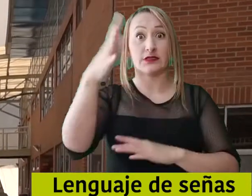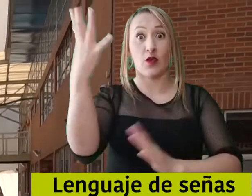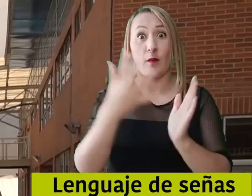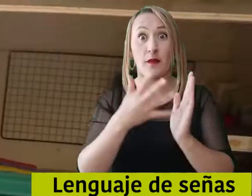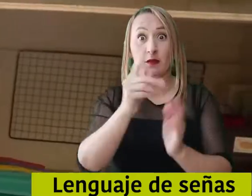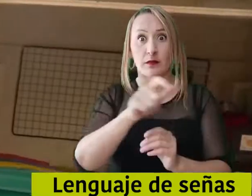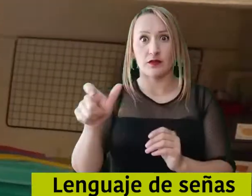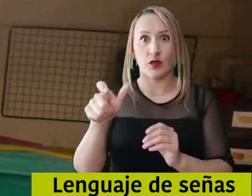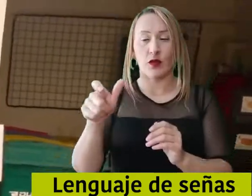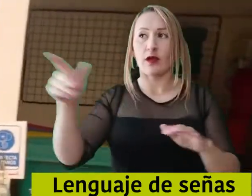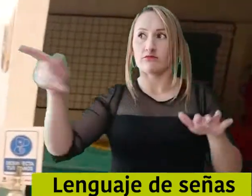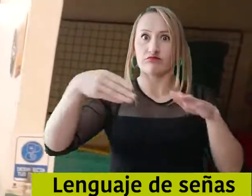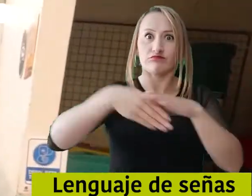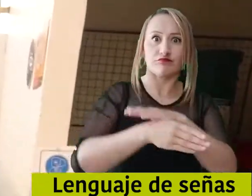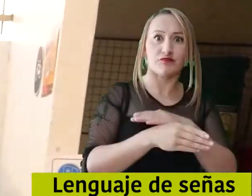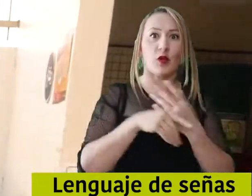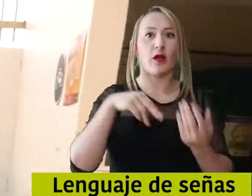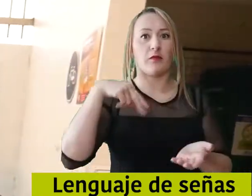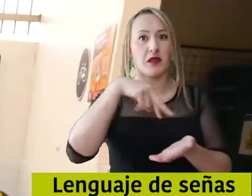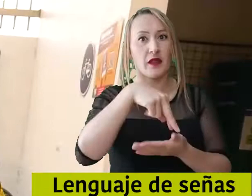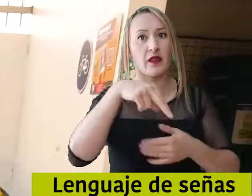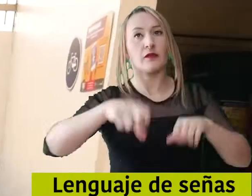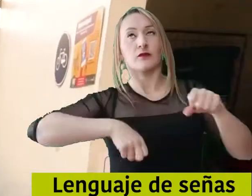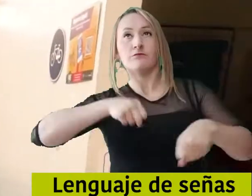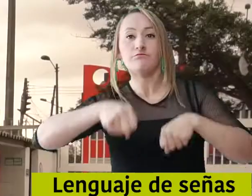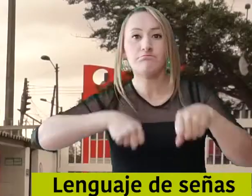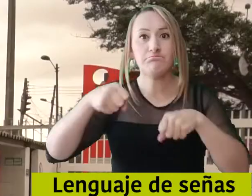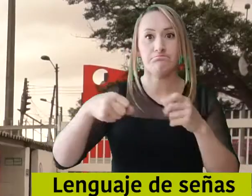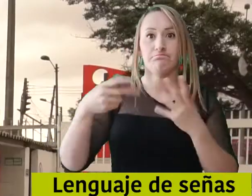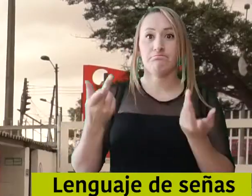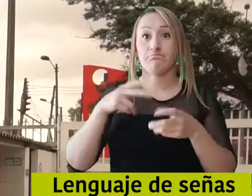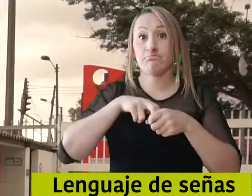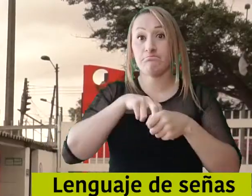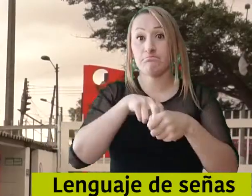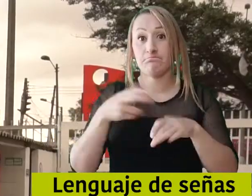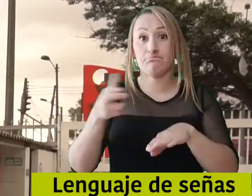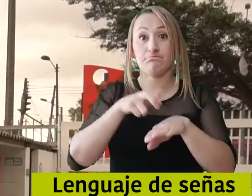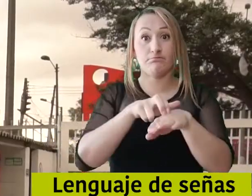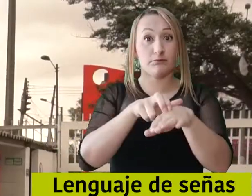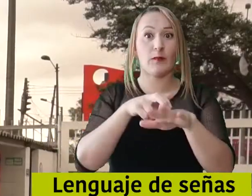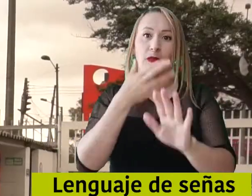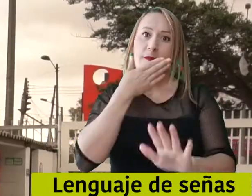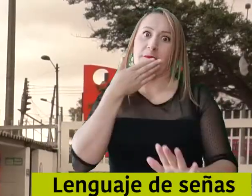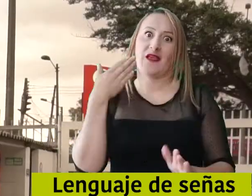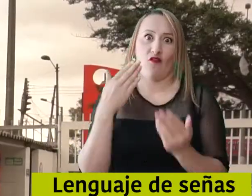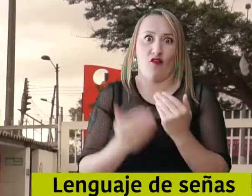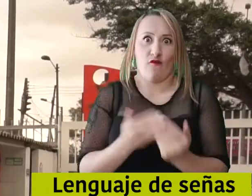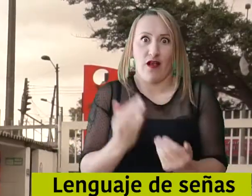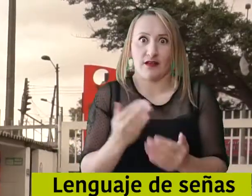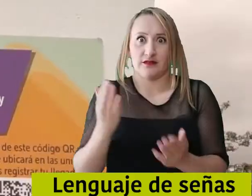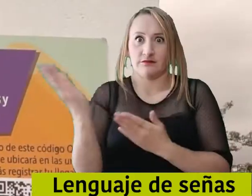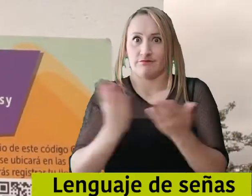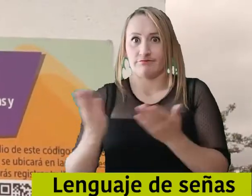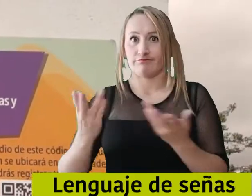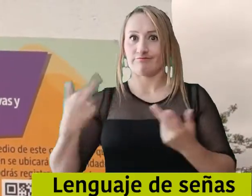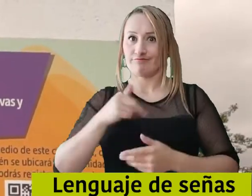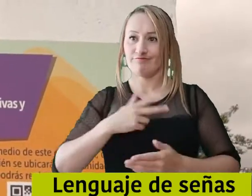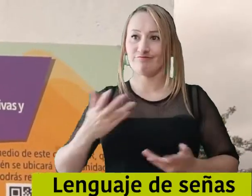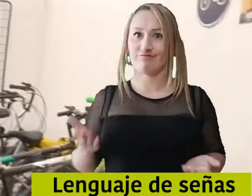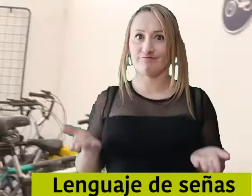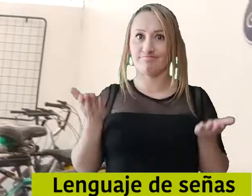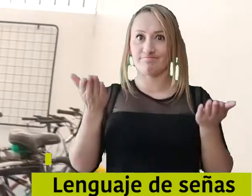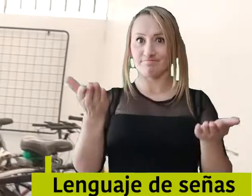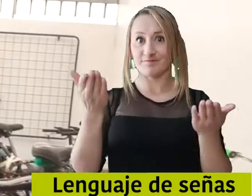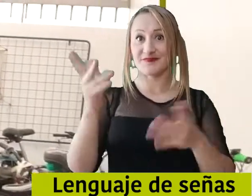caminando, en bicicleta, en transporte público, les facilita acceder a los servicios que prestamos a través de la Secretaría. Por eso es muy